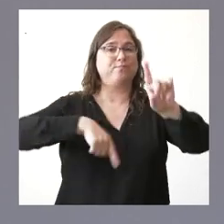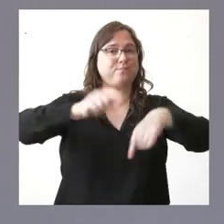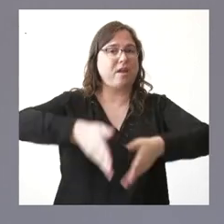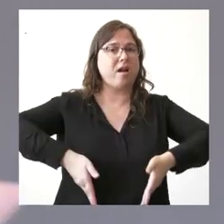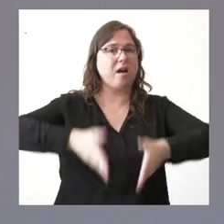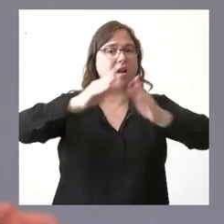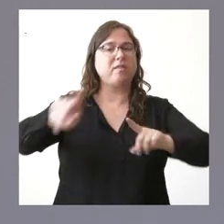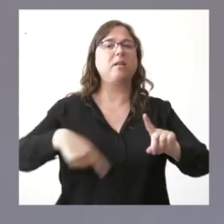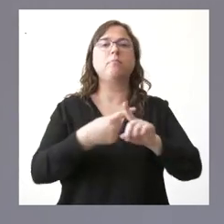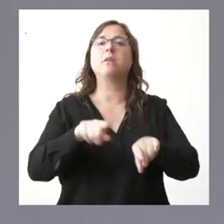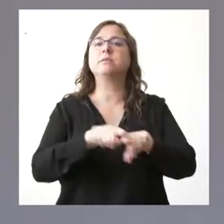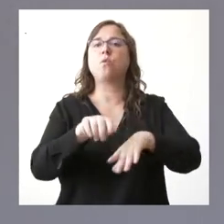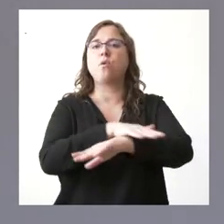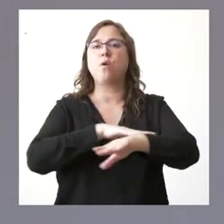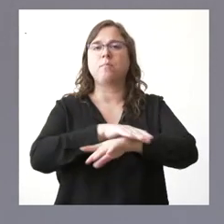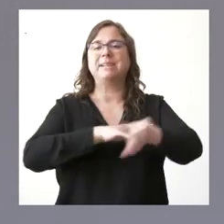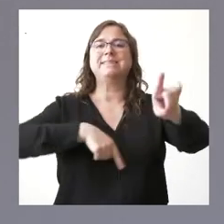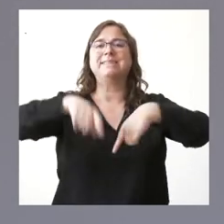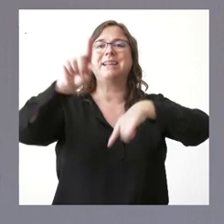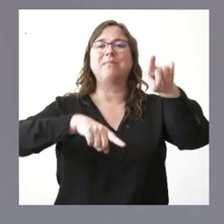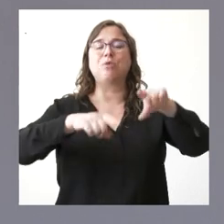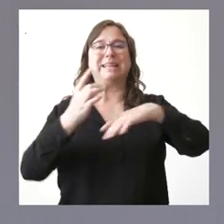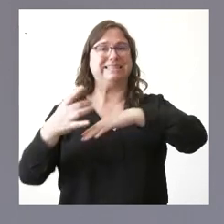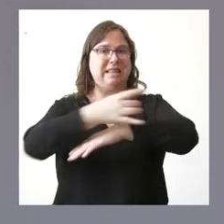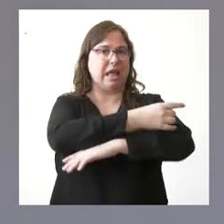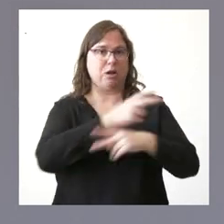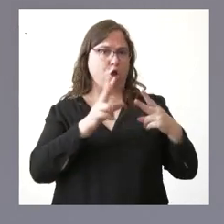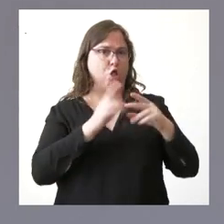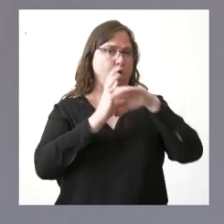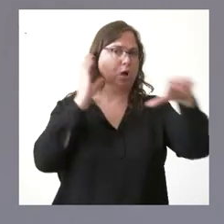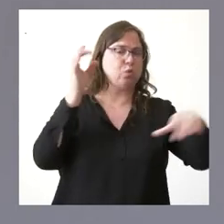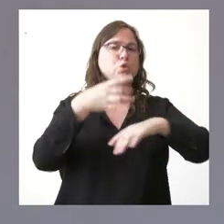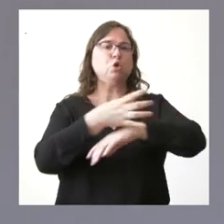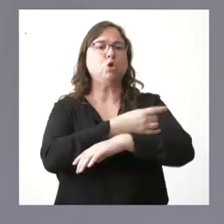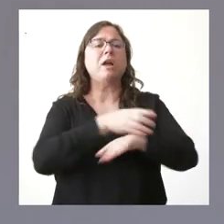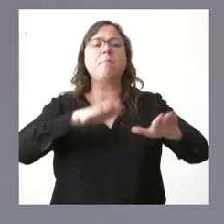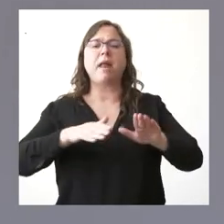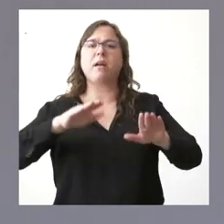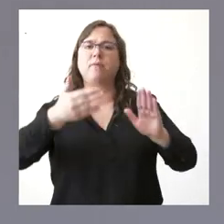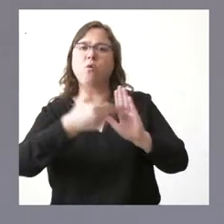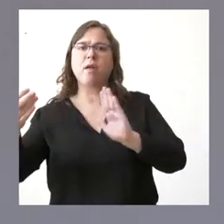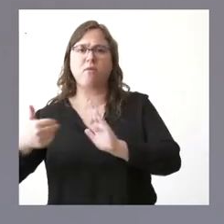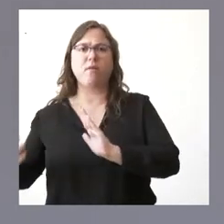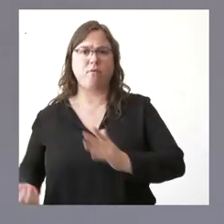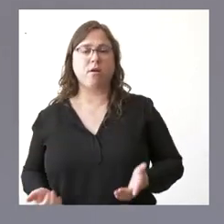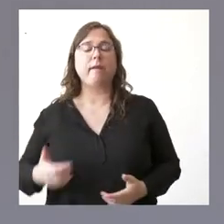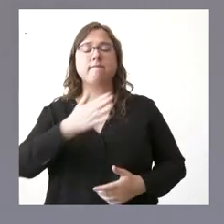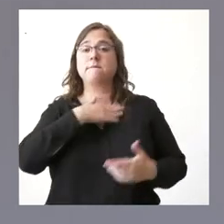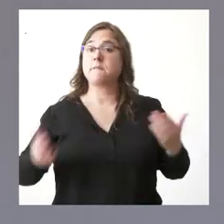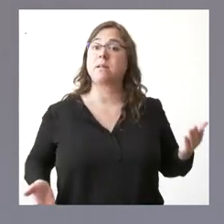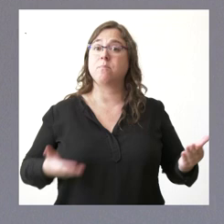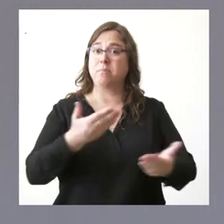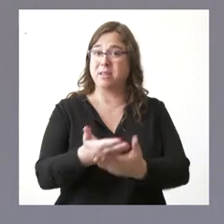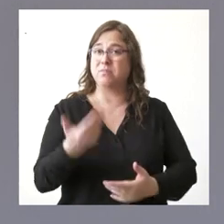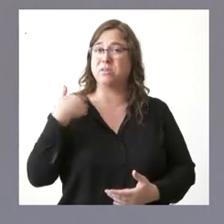como en el ámbito también del transporte ferroviario. En este mismo sentido, por último, pedíamos ampliar algunas de las obligaciones